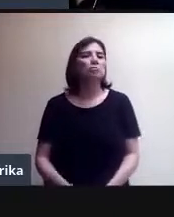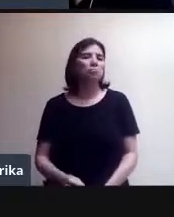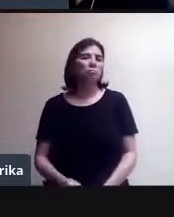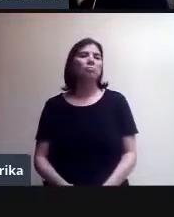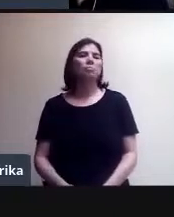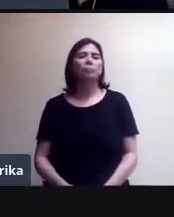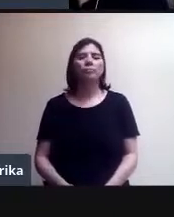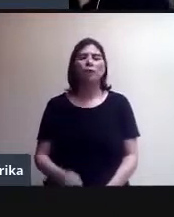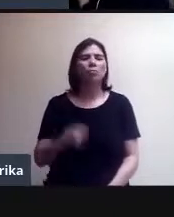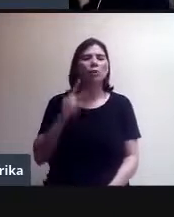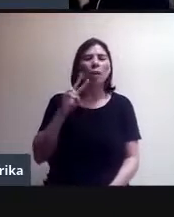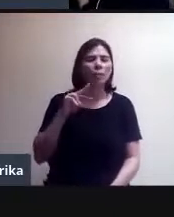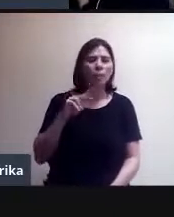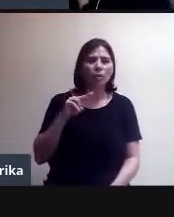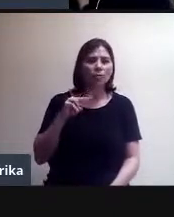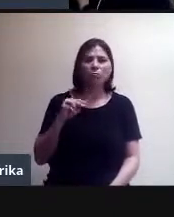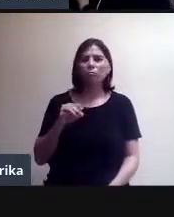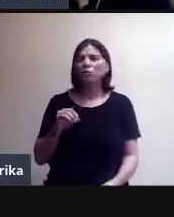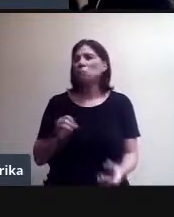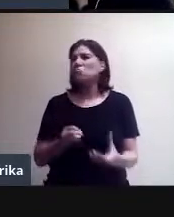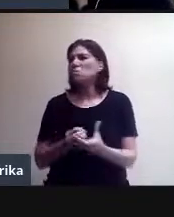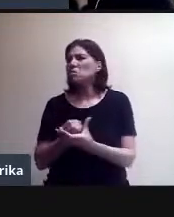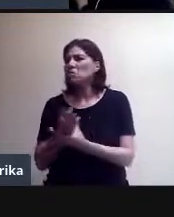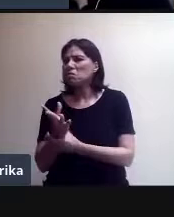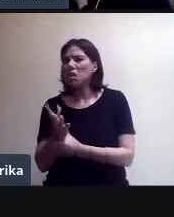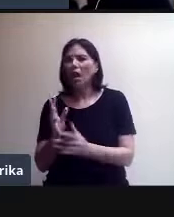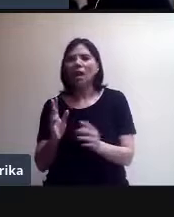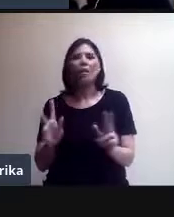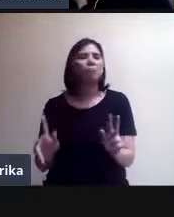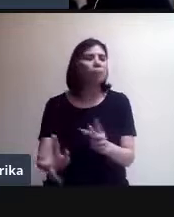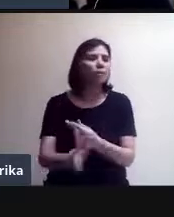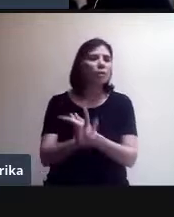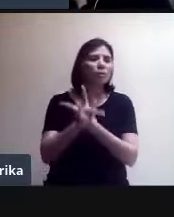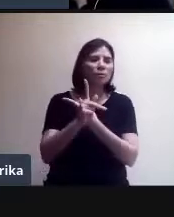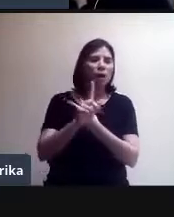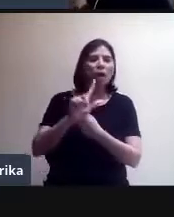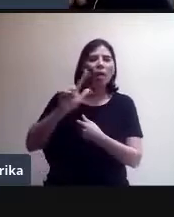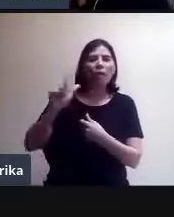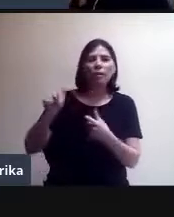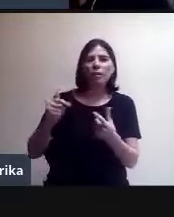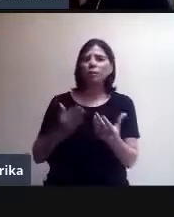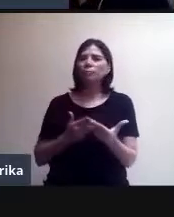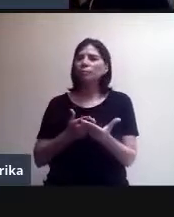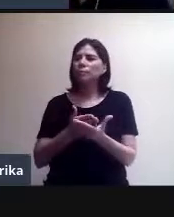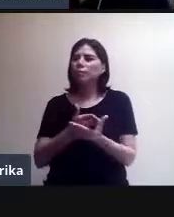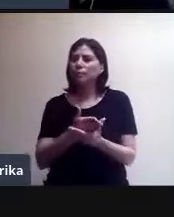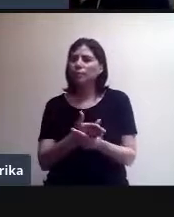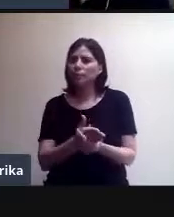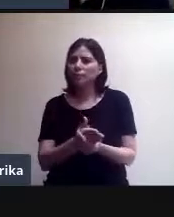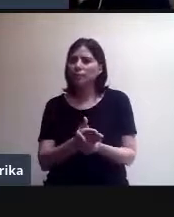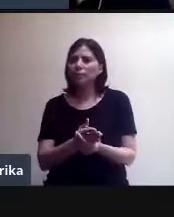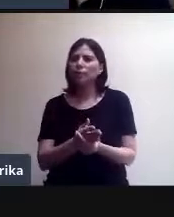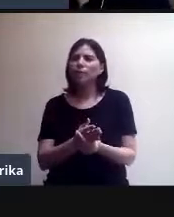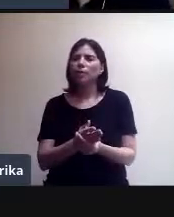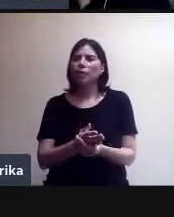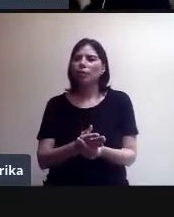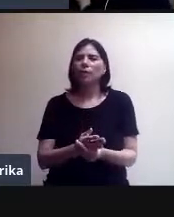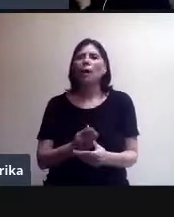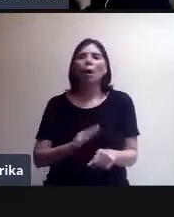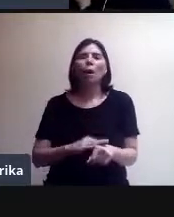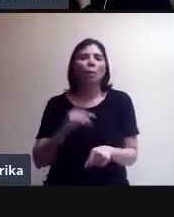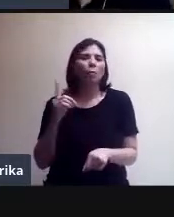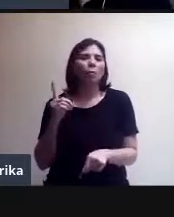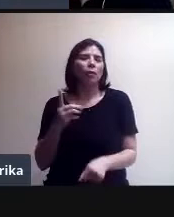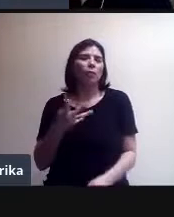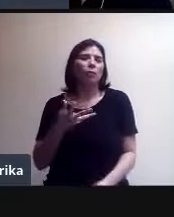videollamada. No se preocupen, incluso si se salen y vuelven a entrar porque por algún problema técnico, o sea, no hay límite de